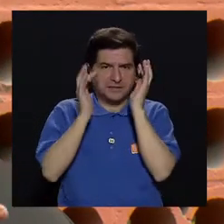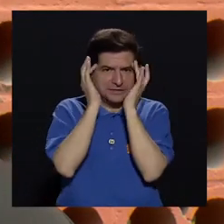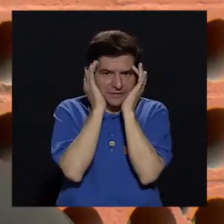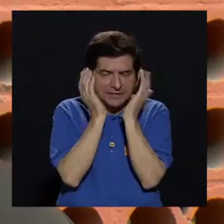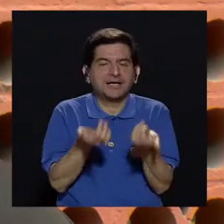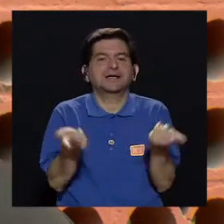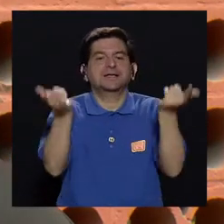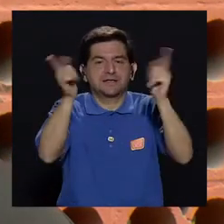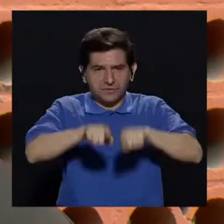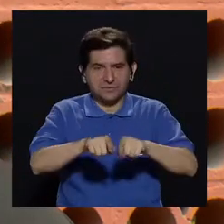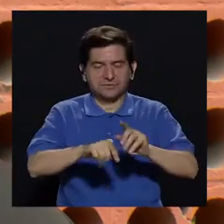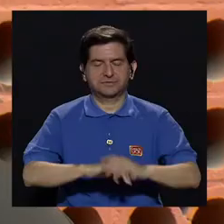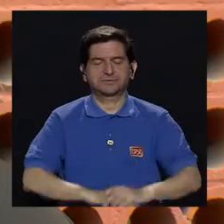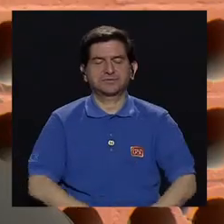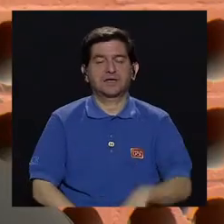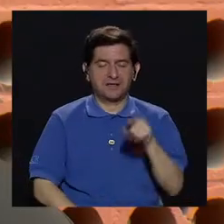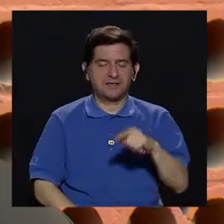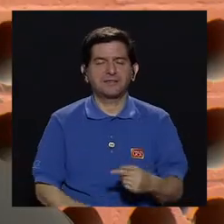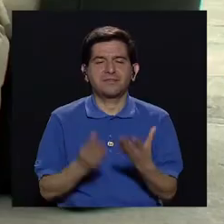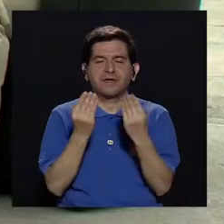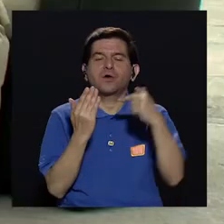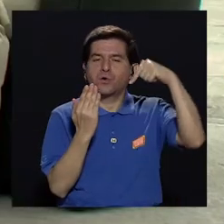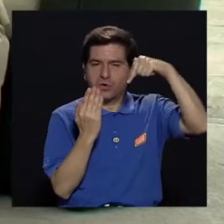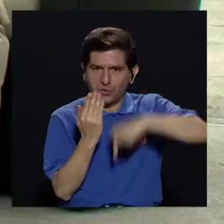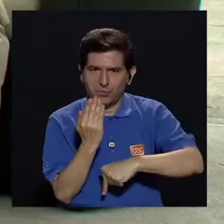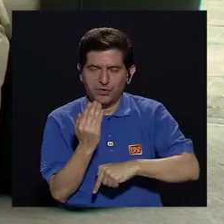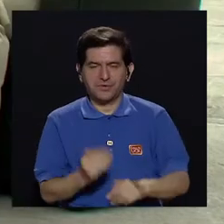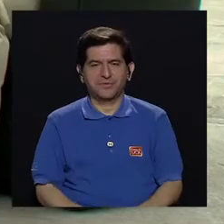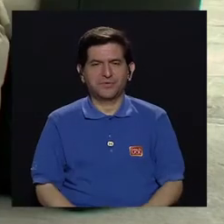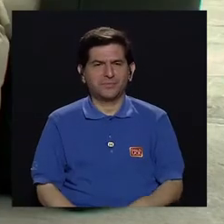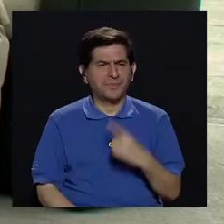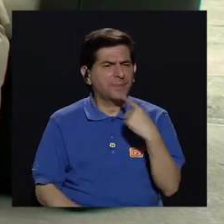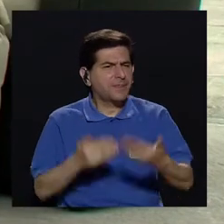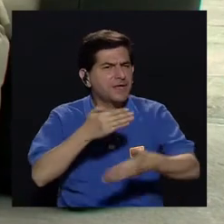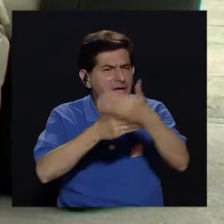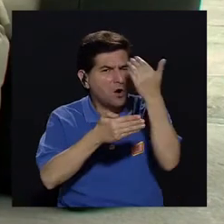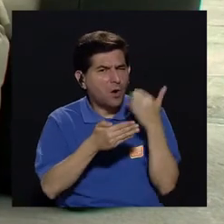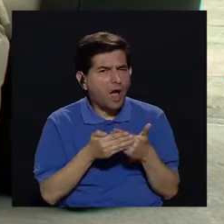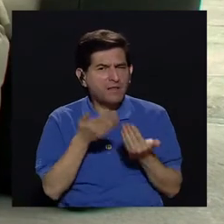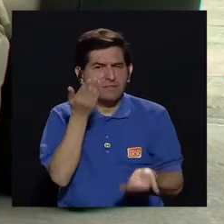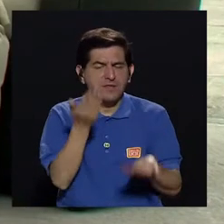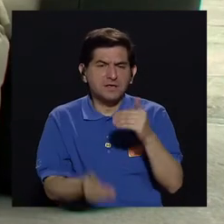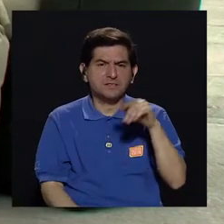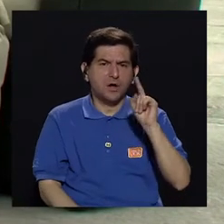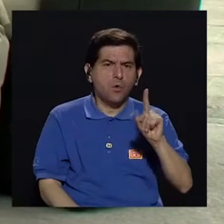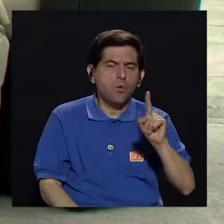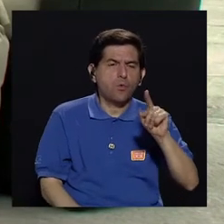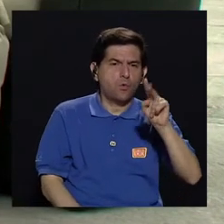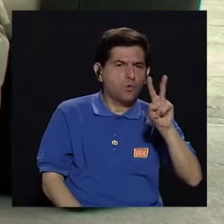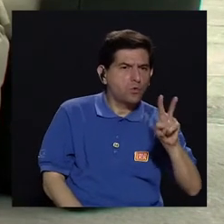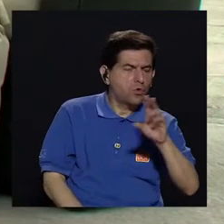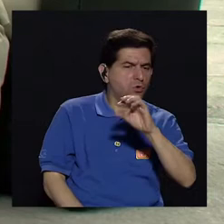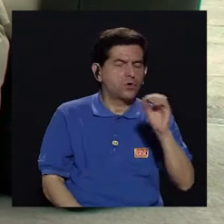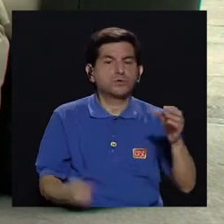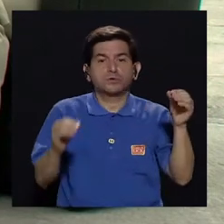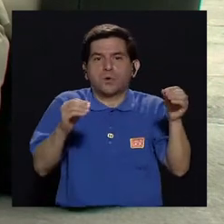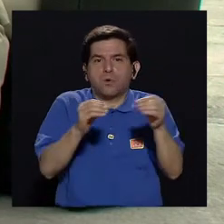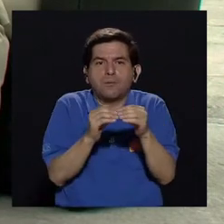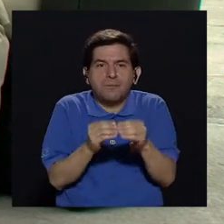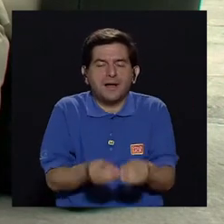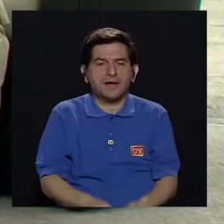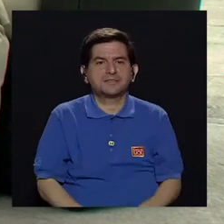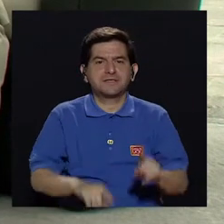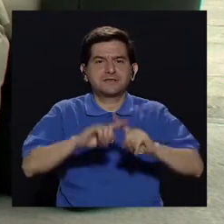de ansiedad, eso es lo que pasa con el ataque de pánico también. Ahora usted mencionaba, pues, que puede haber uno, dos o más,